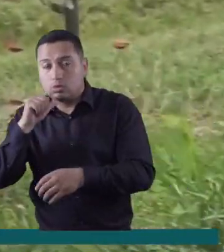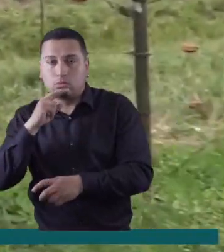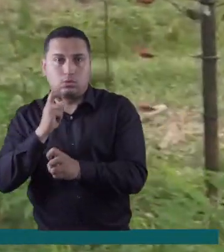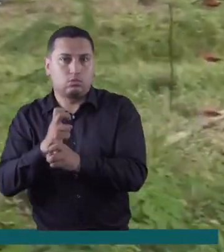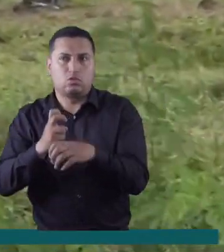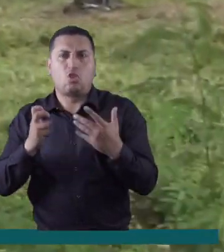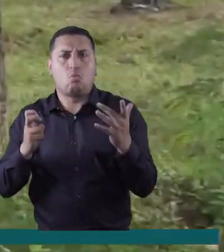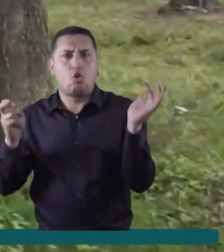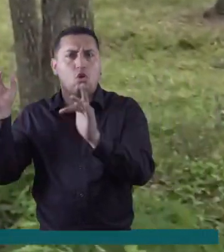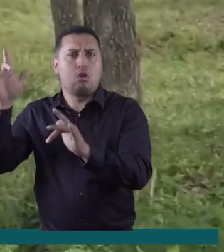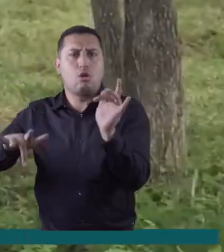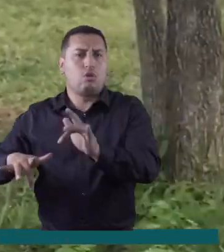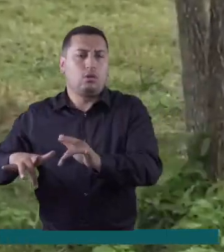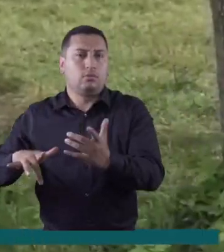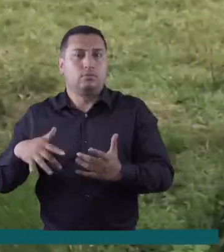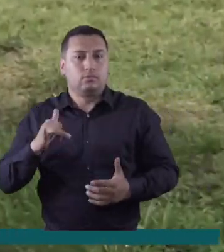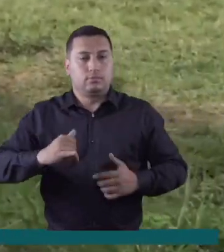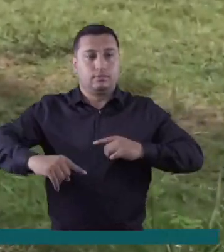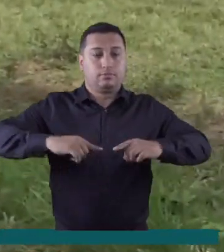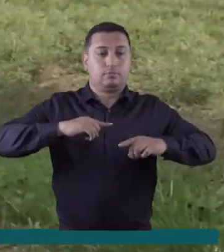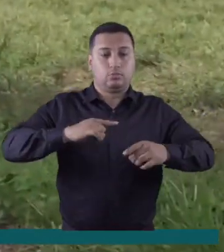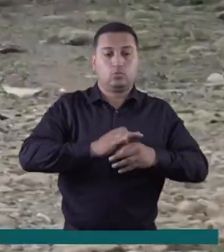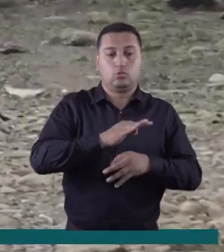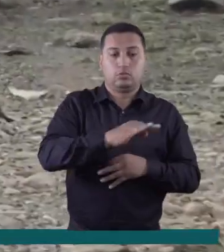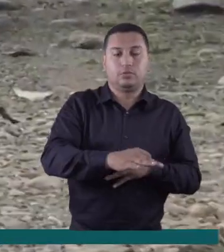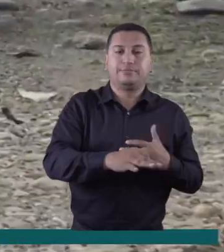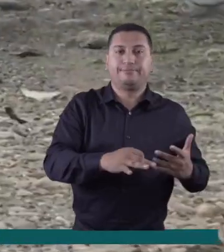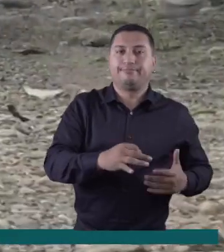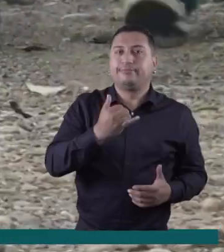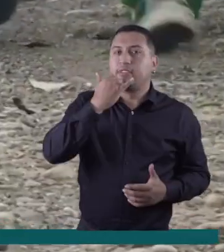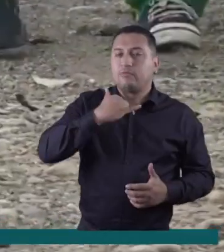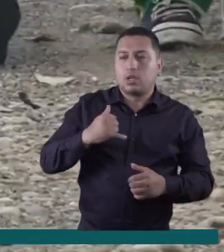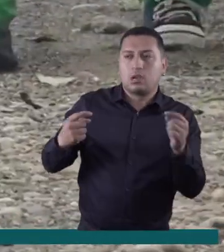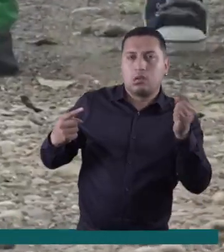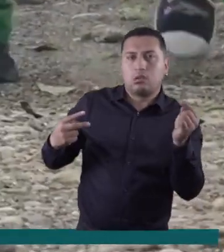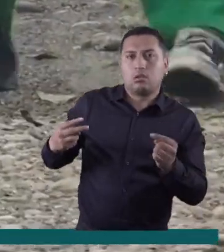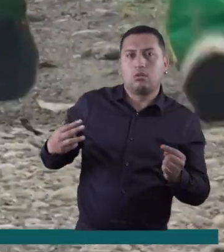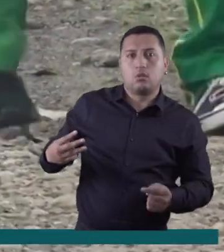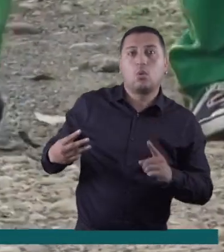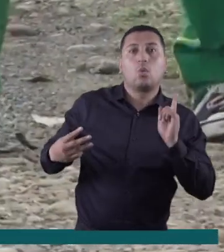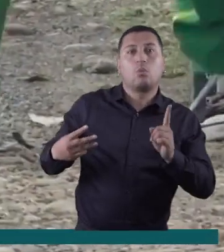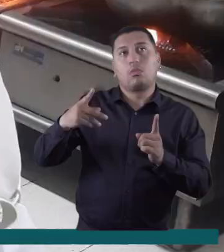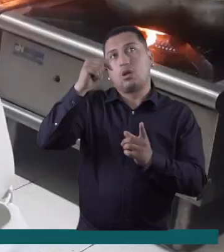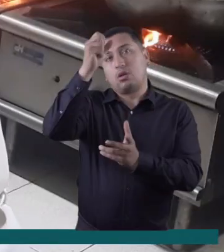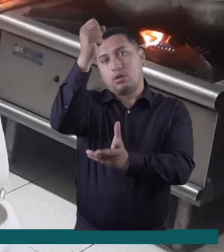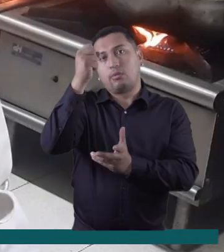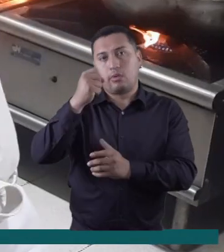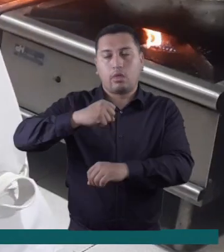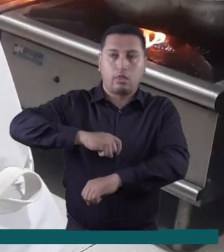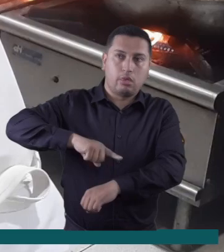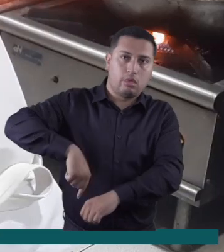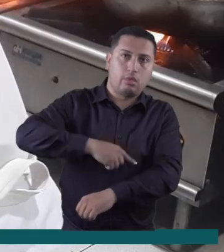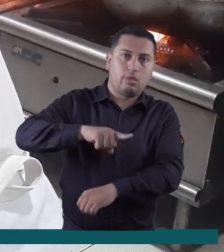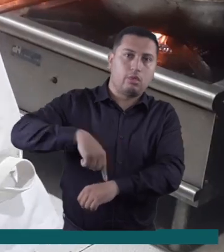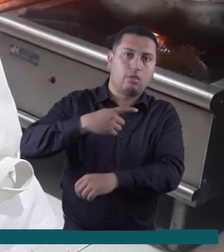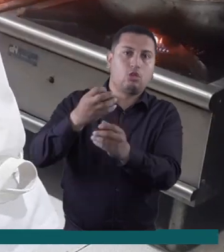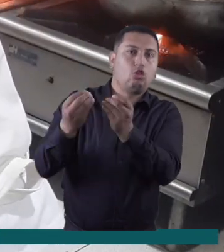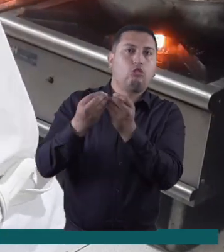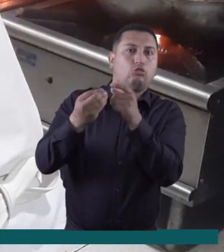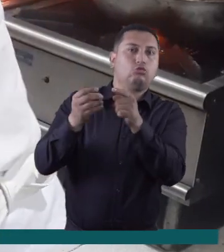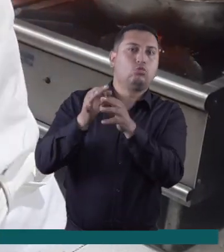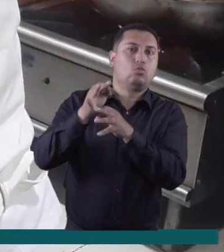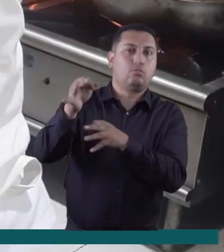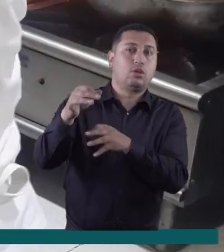transporte escolar es muy difícil que funcione. Según la Administración Municipal, las fallas en la prestación de los servicios se deben a la demora en la aprobación de los